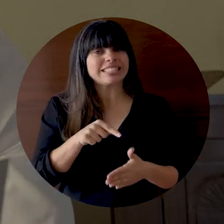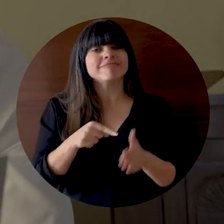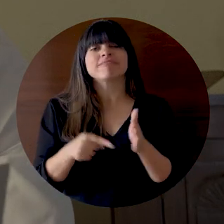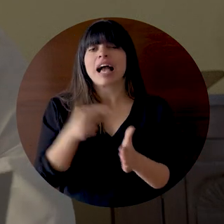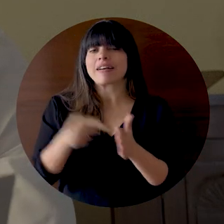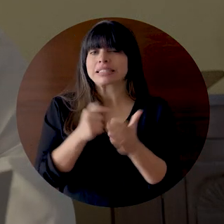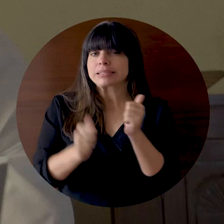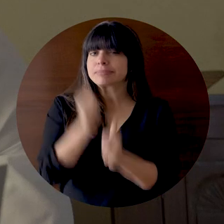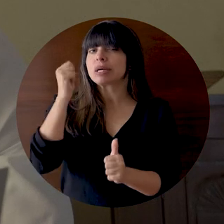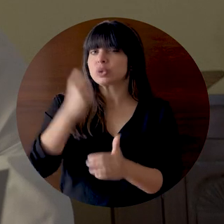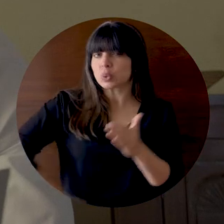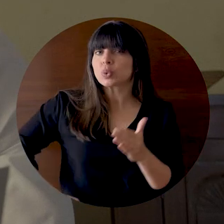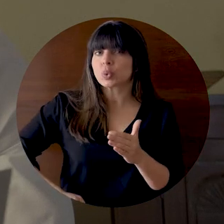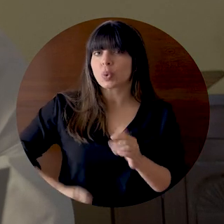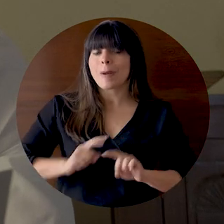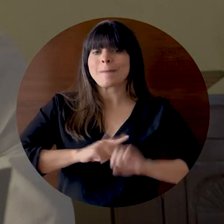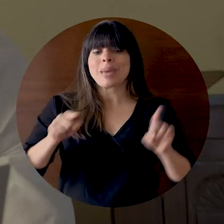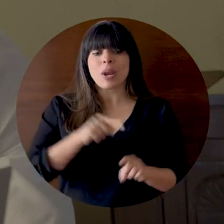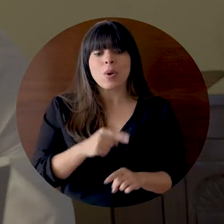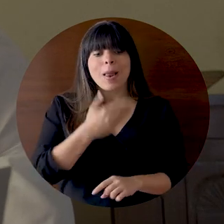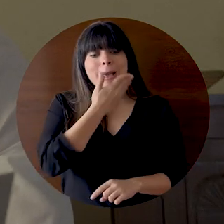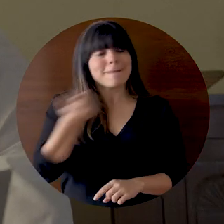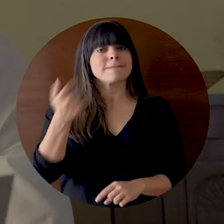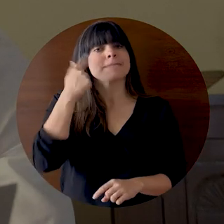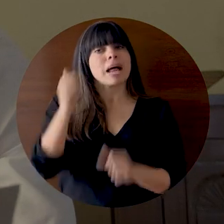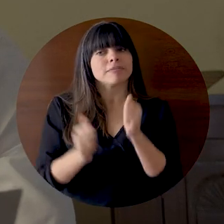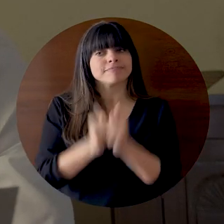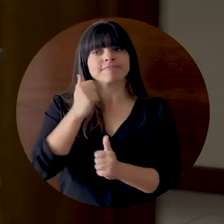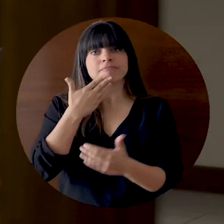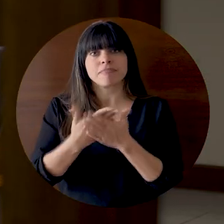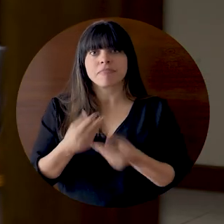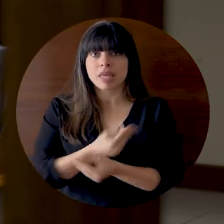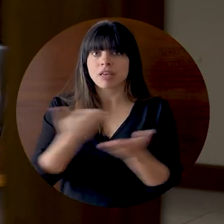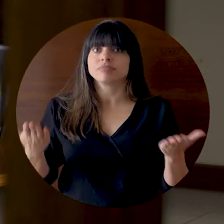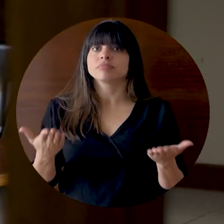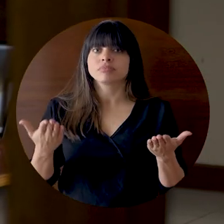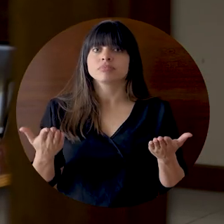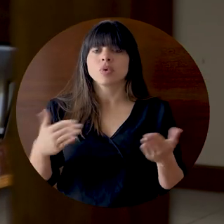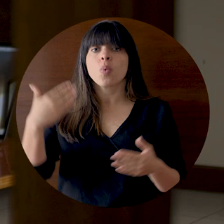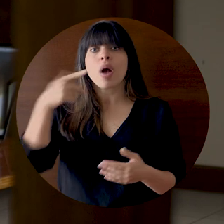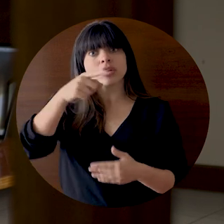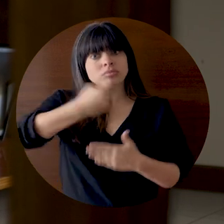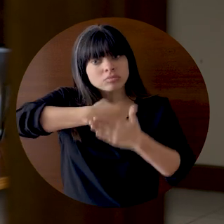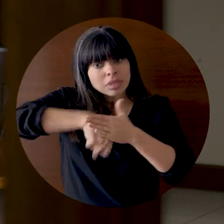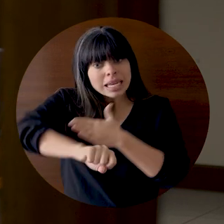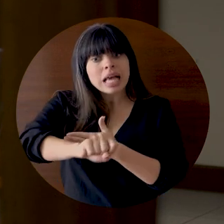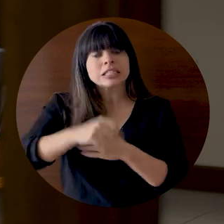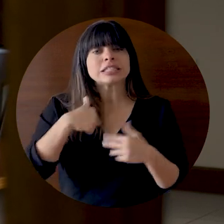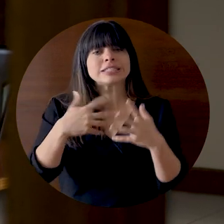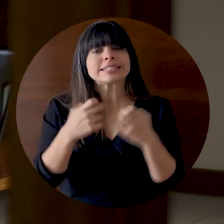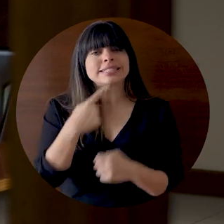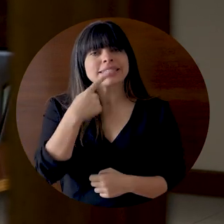veces las más duras, pero son las mejores para el bien común. Cuando nacas, quiero poder